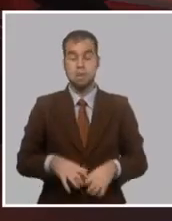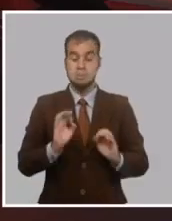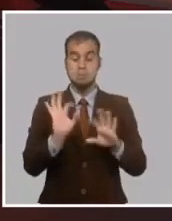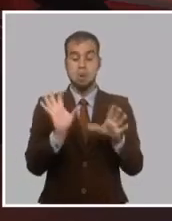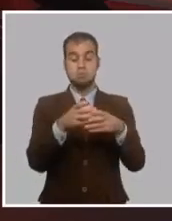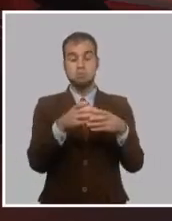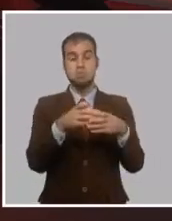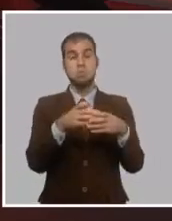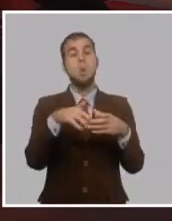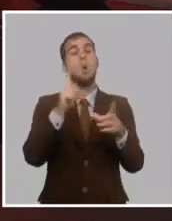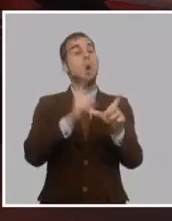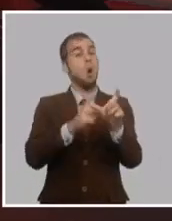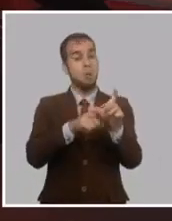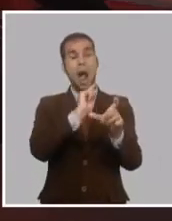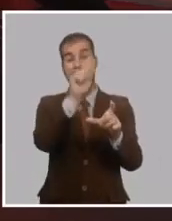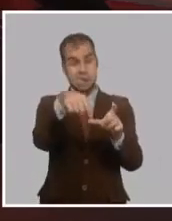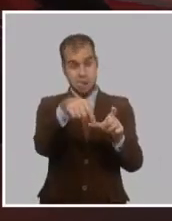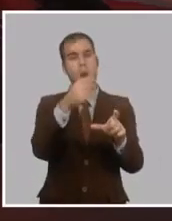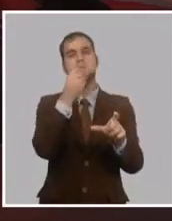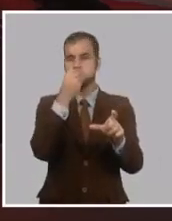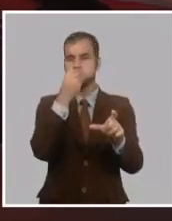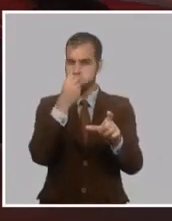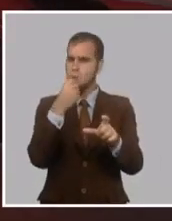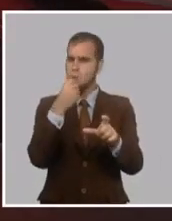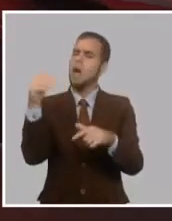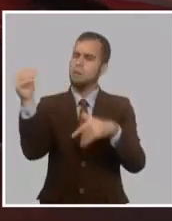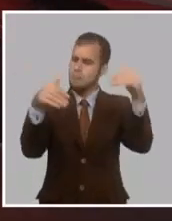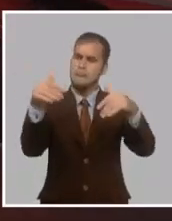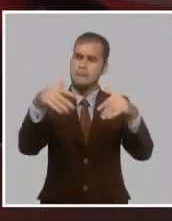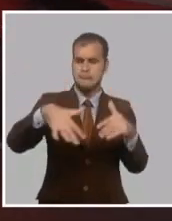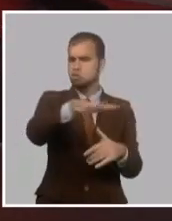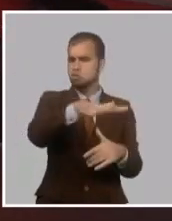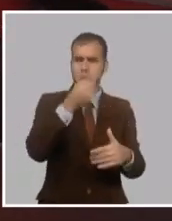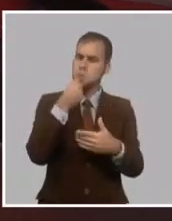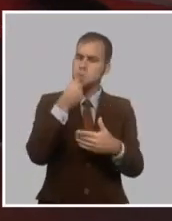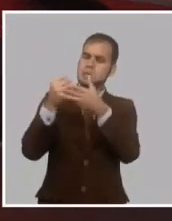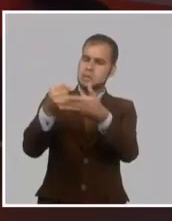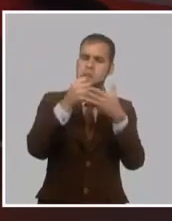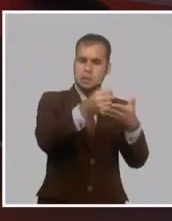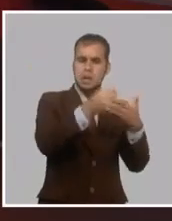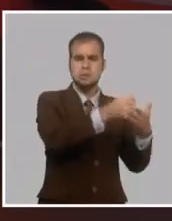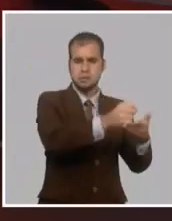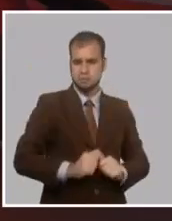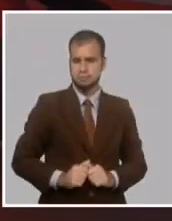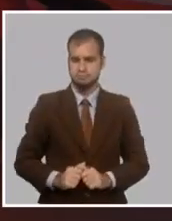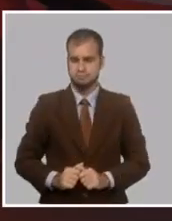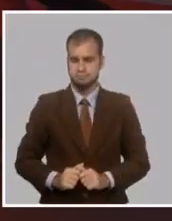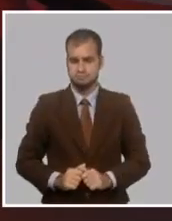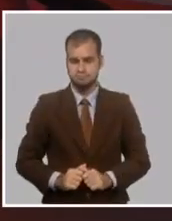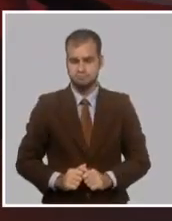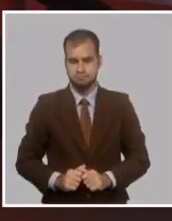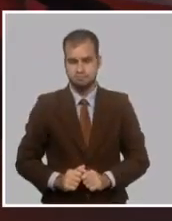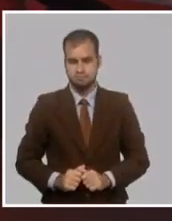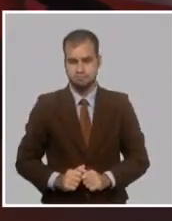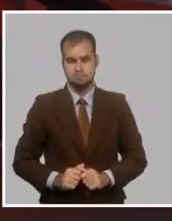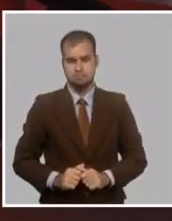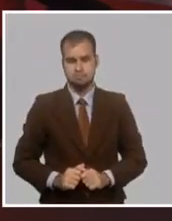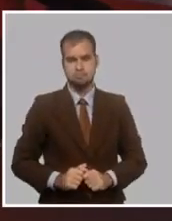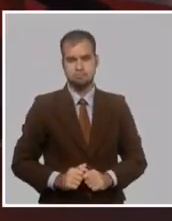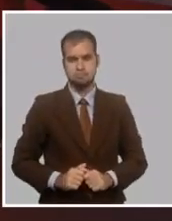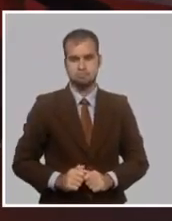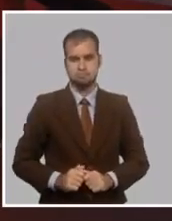único en generar esa democracia, esa participación, esa diversidad de criterios en la unidad de acción de